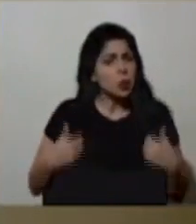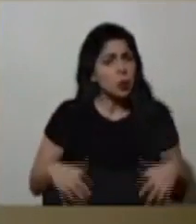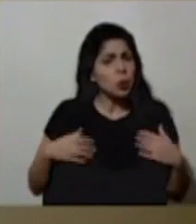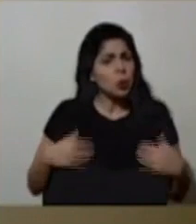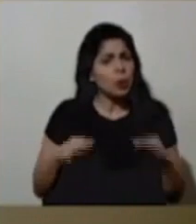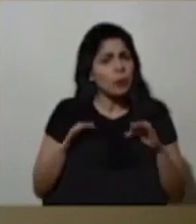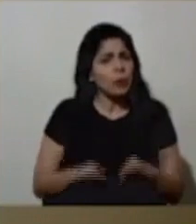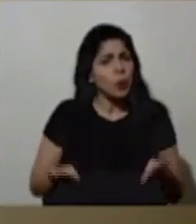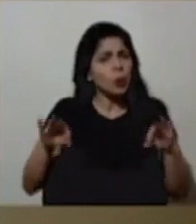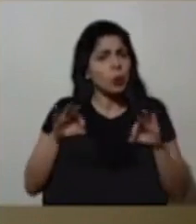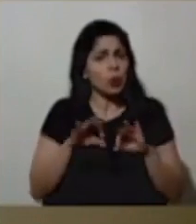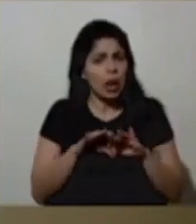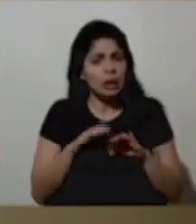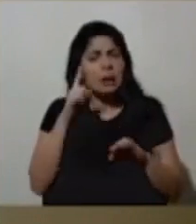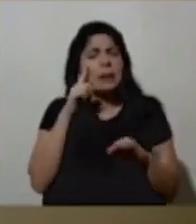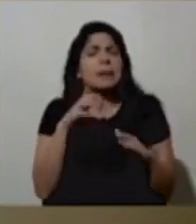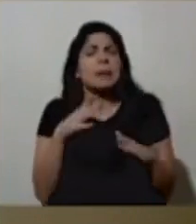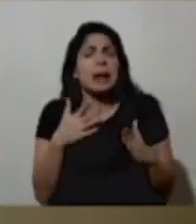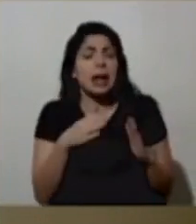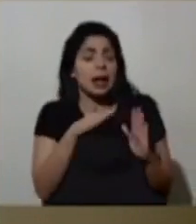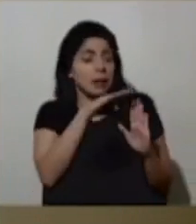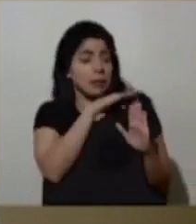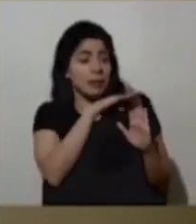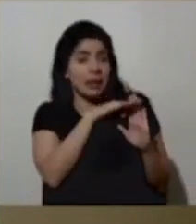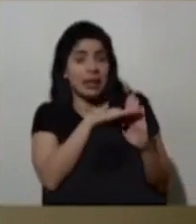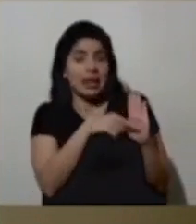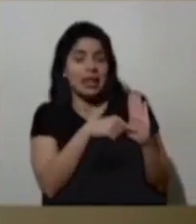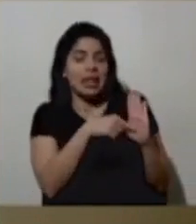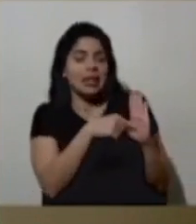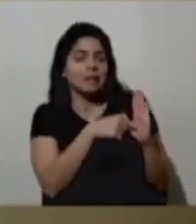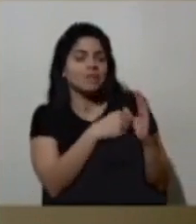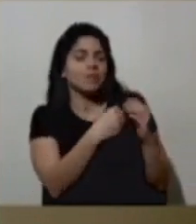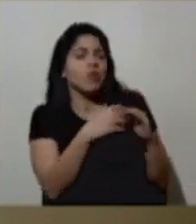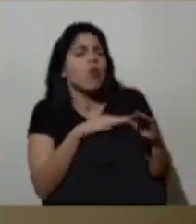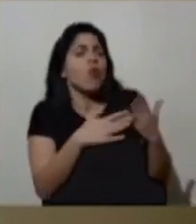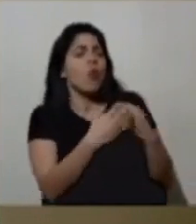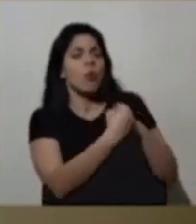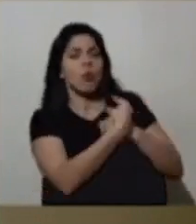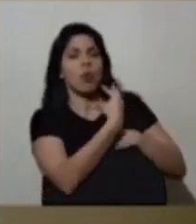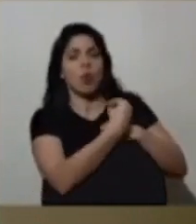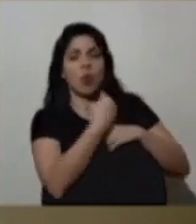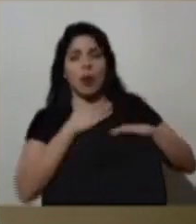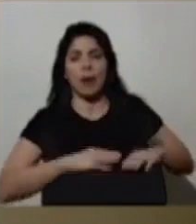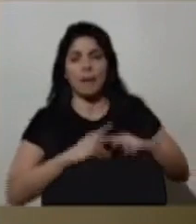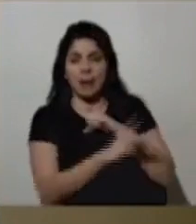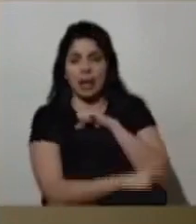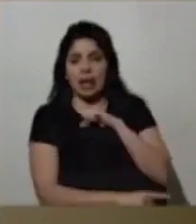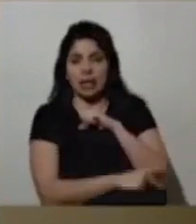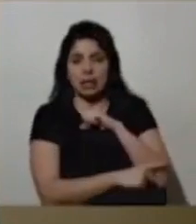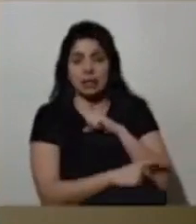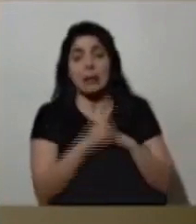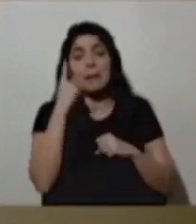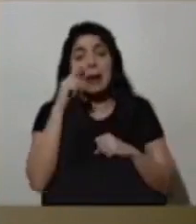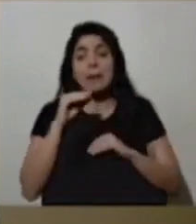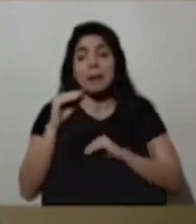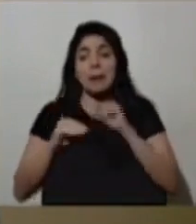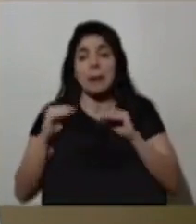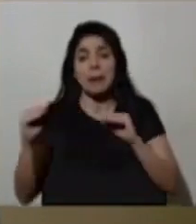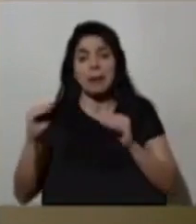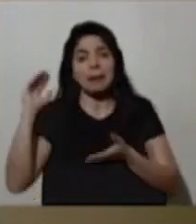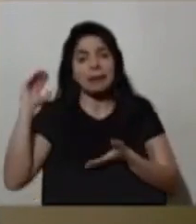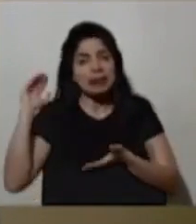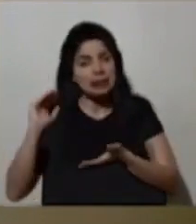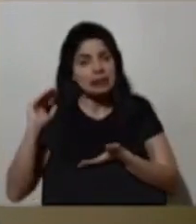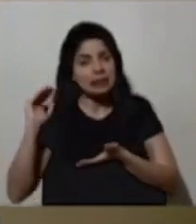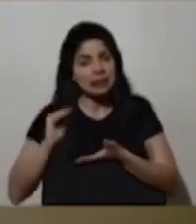de desarrollar una serie de medidas que nos orienten como país a la reducción de la tasa de contagio en